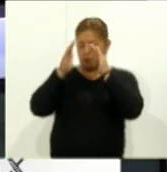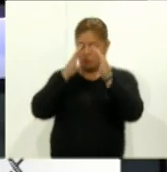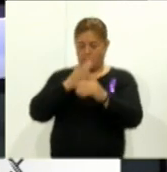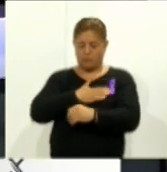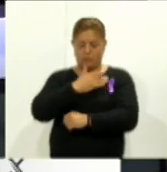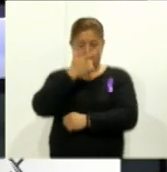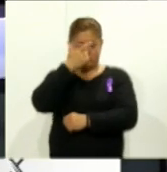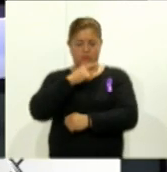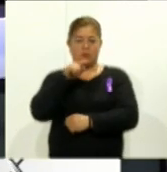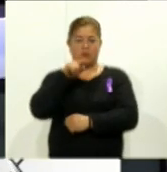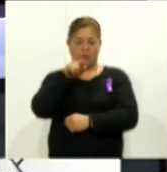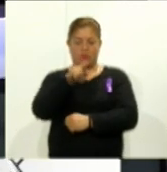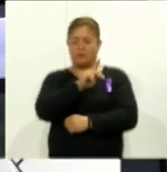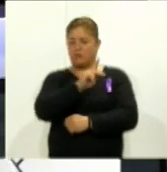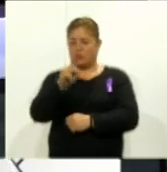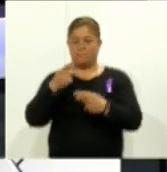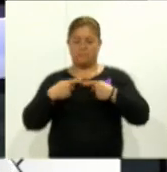auditorio.